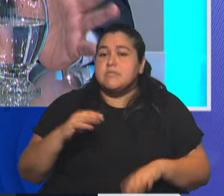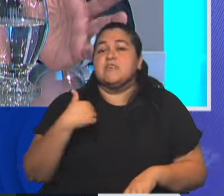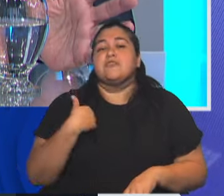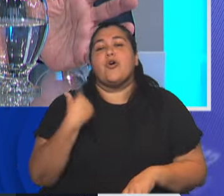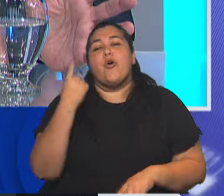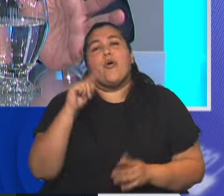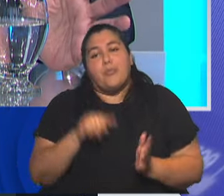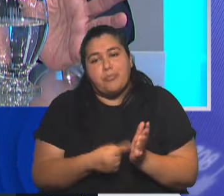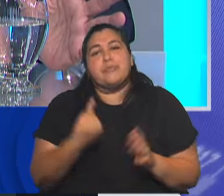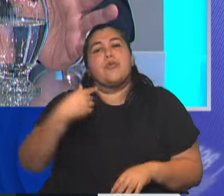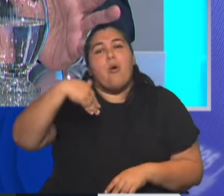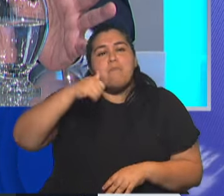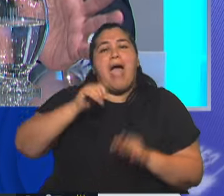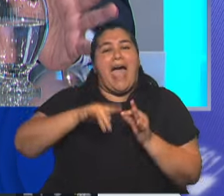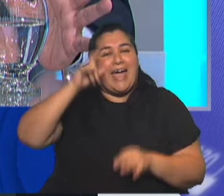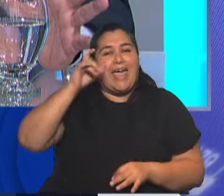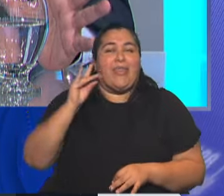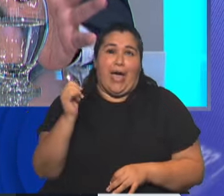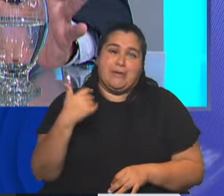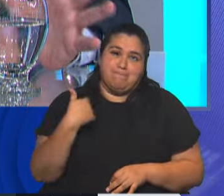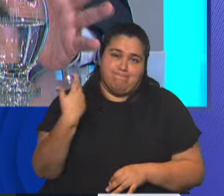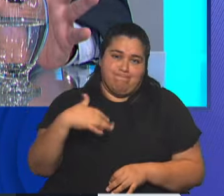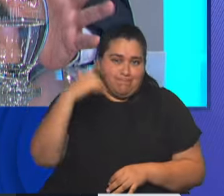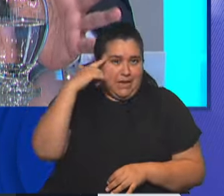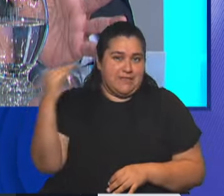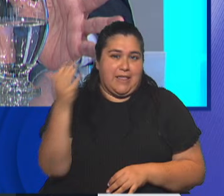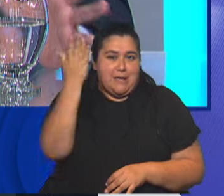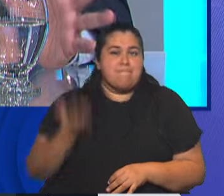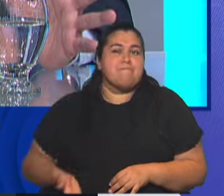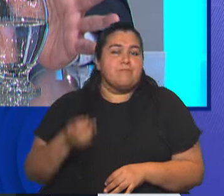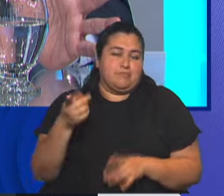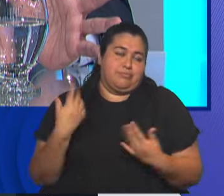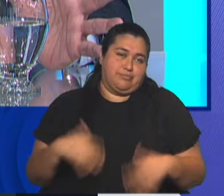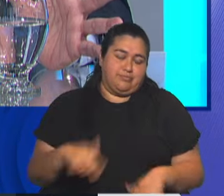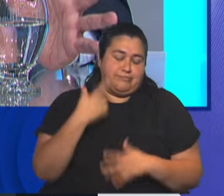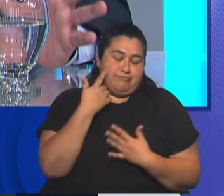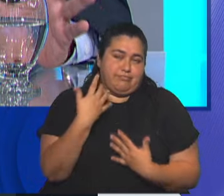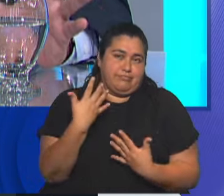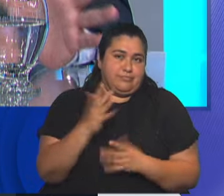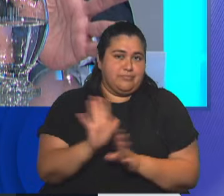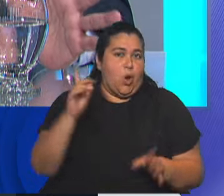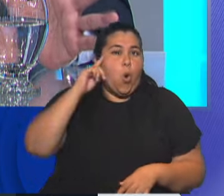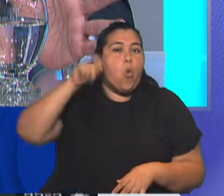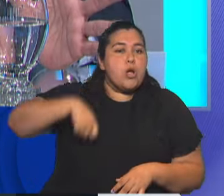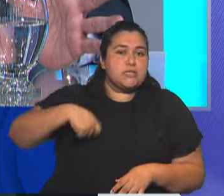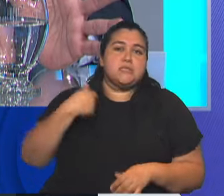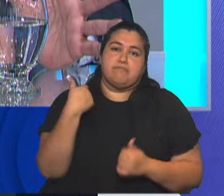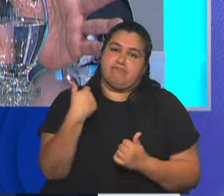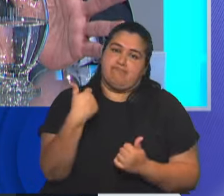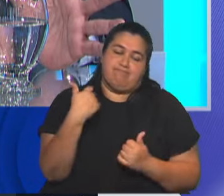a Maqueda, un señorazo, un gran jurista, un hombre